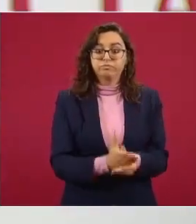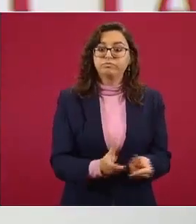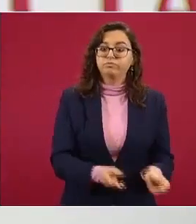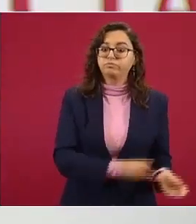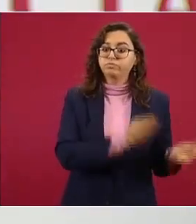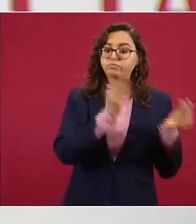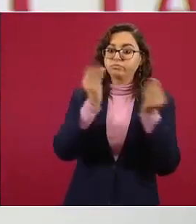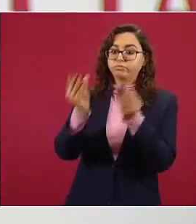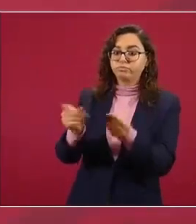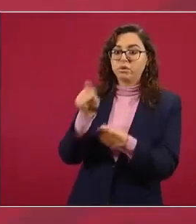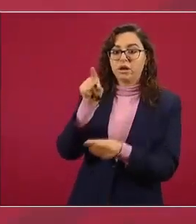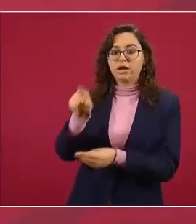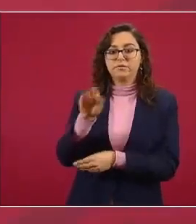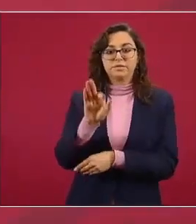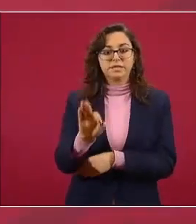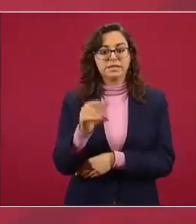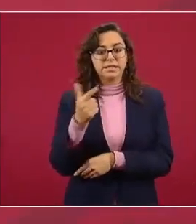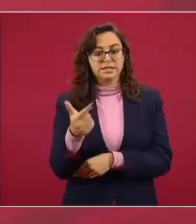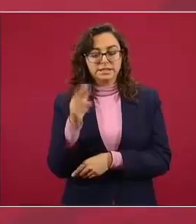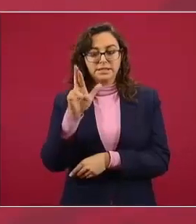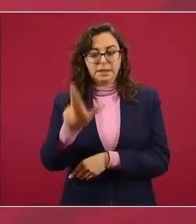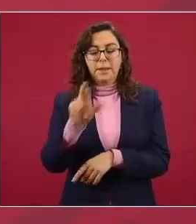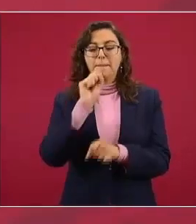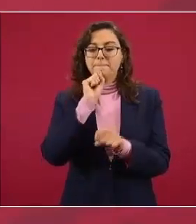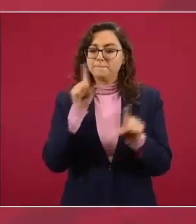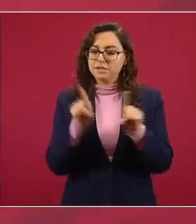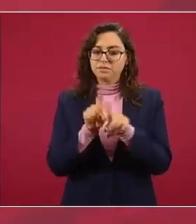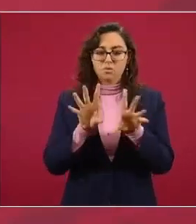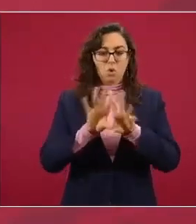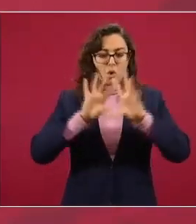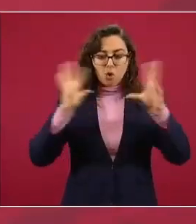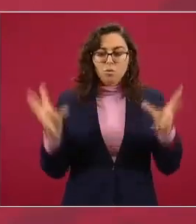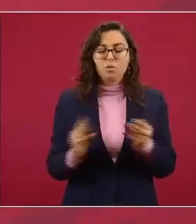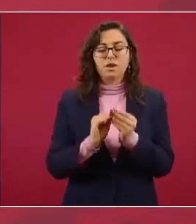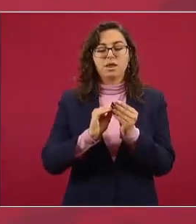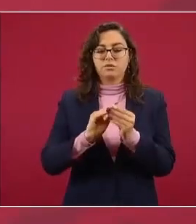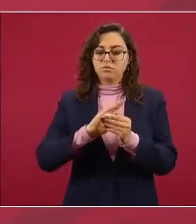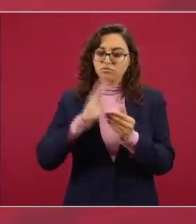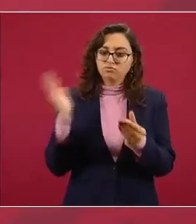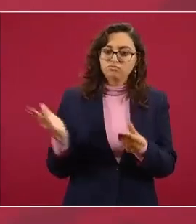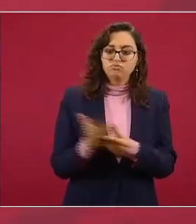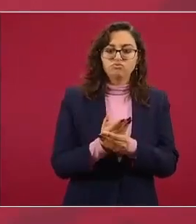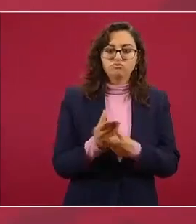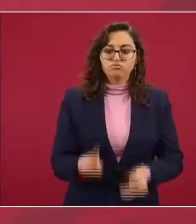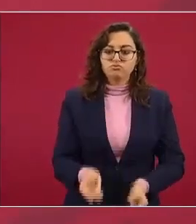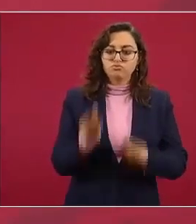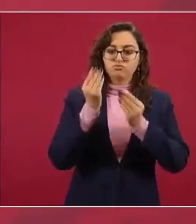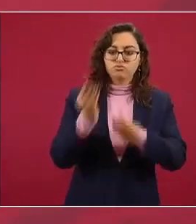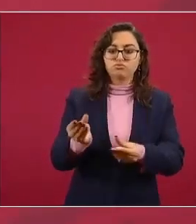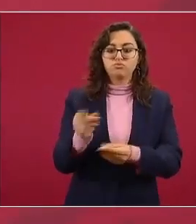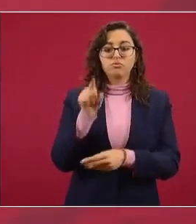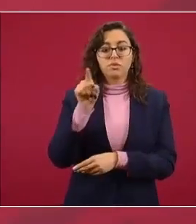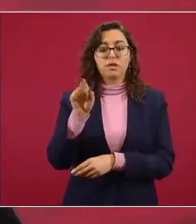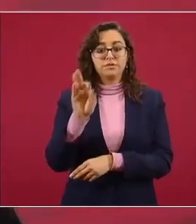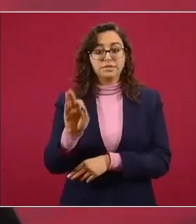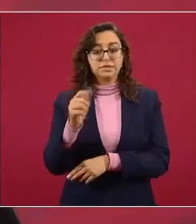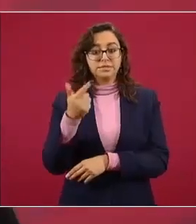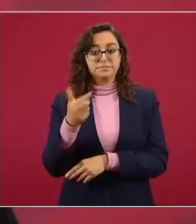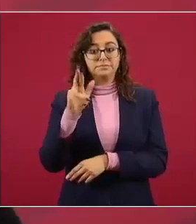interino de la DEA, junto con su anexo íntegro, para que la Fiscalía determinase